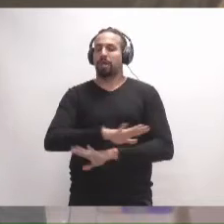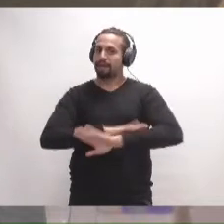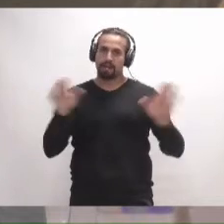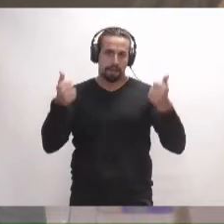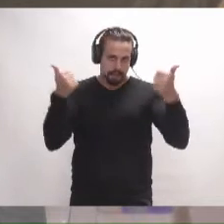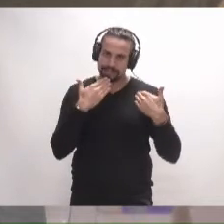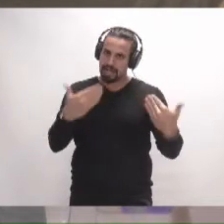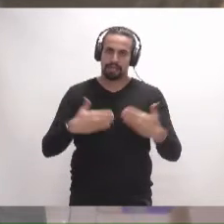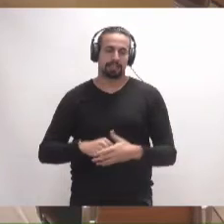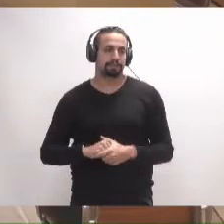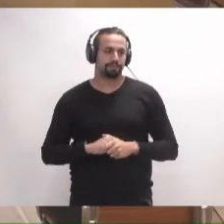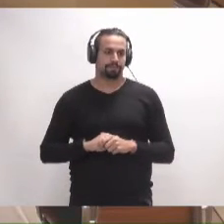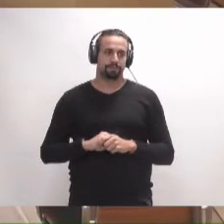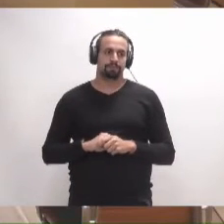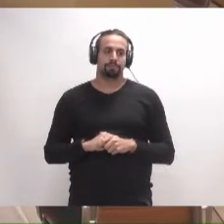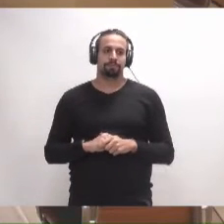más que añadir. Gracias.